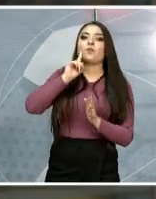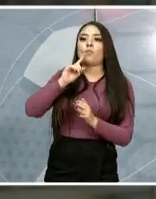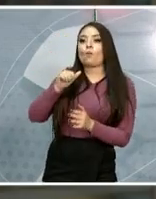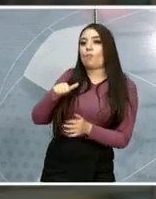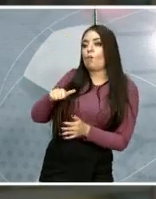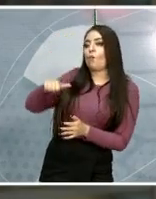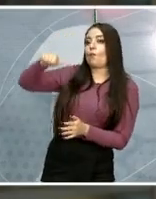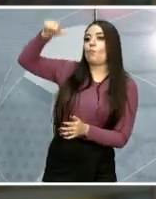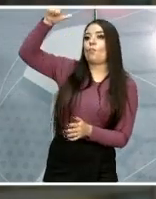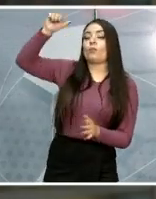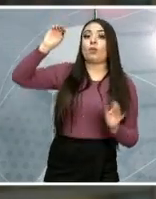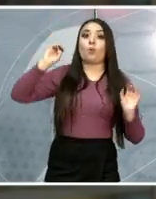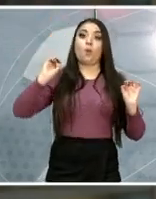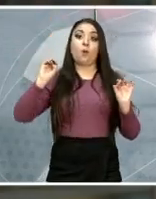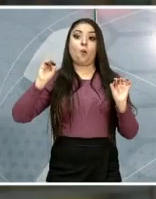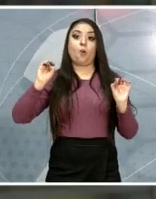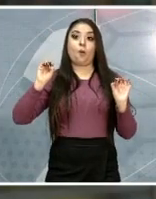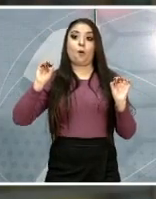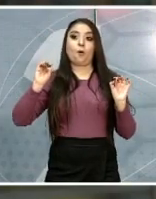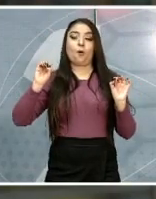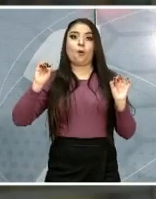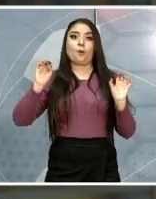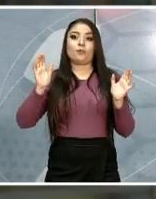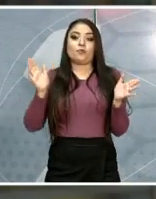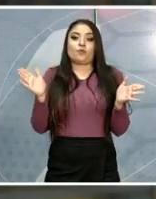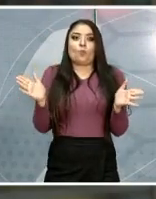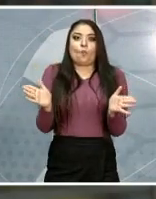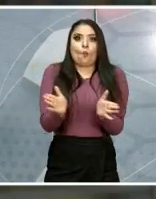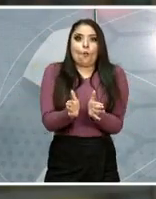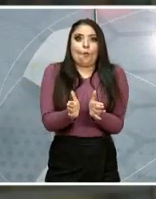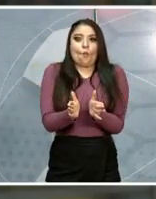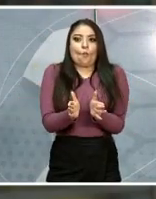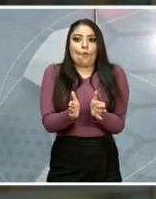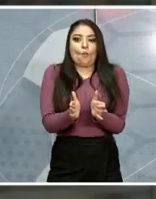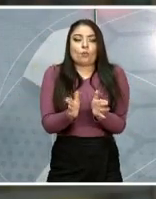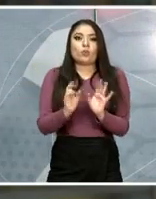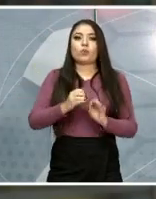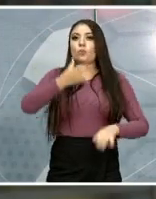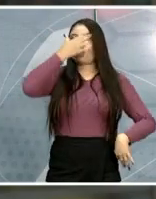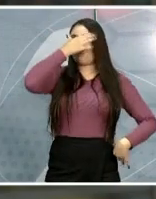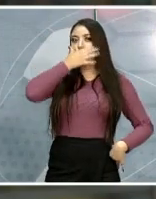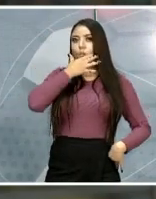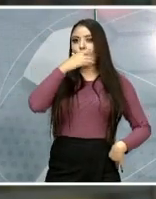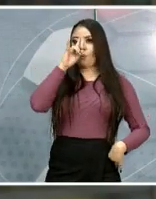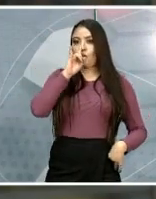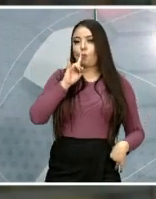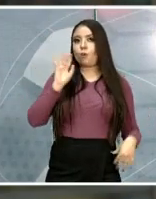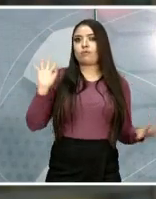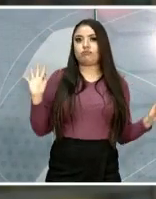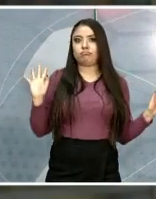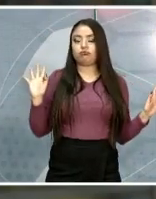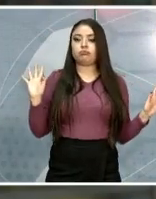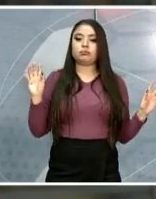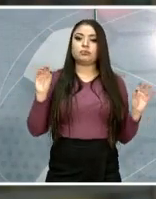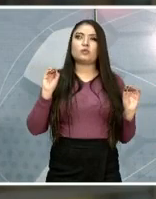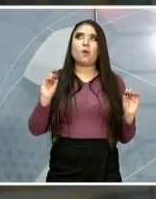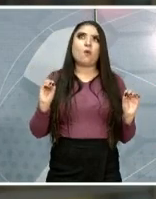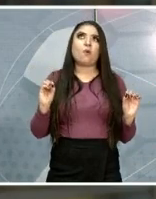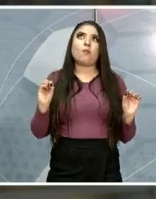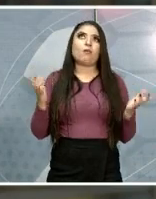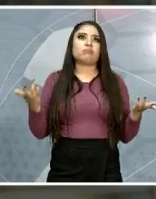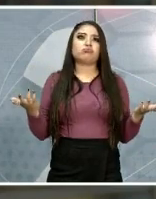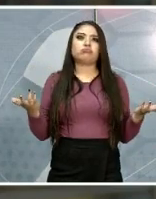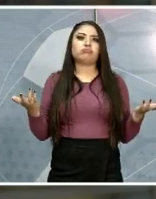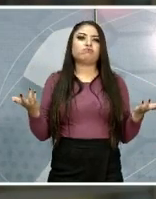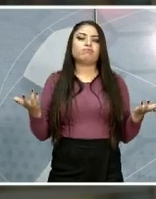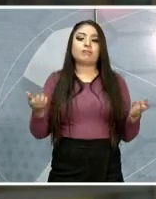extremadamente delgadas o con los rostros perfectos o con ciertas características que dice la